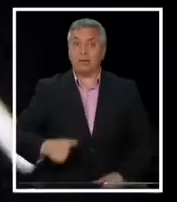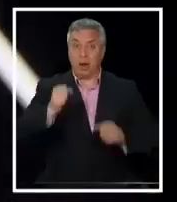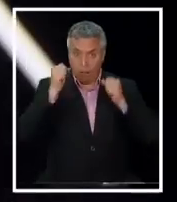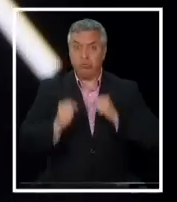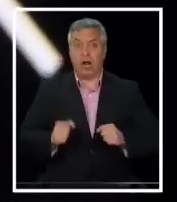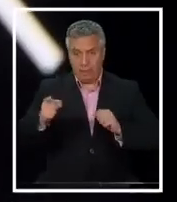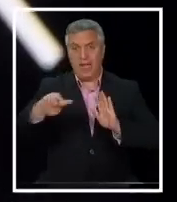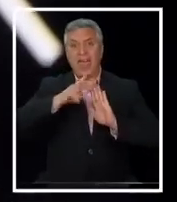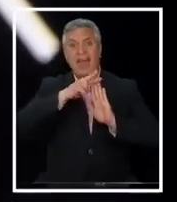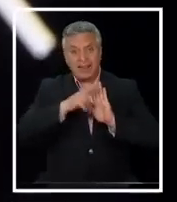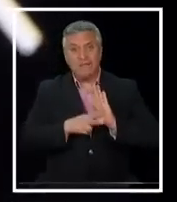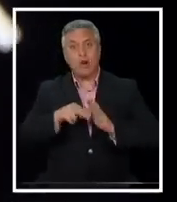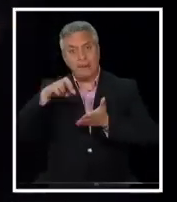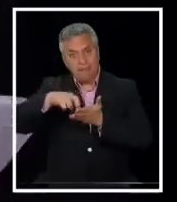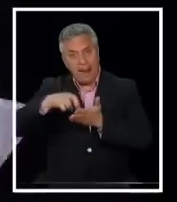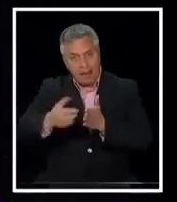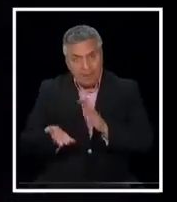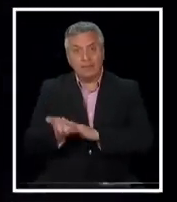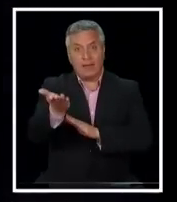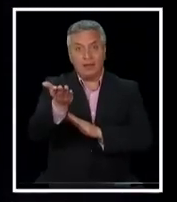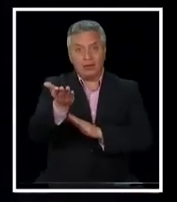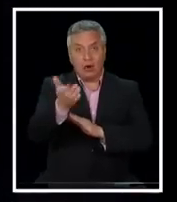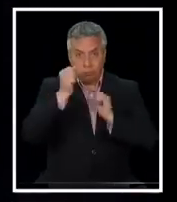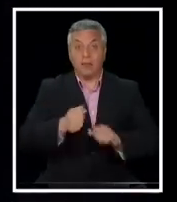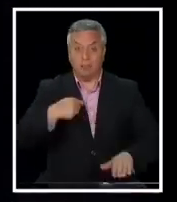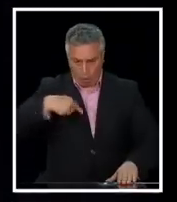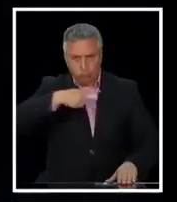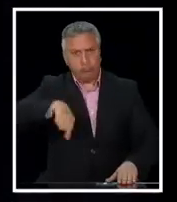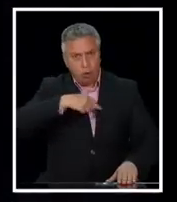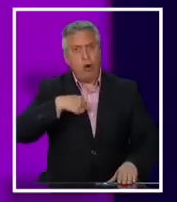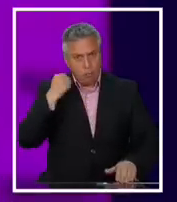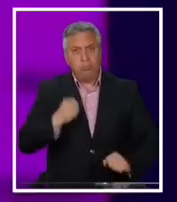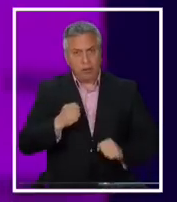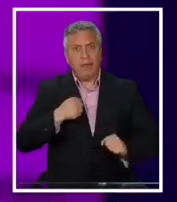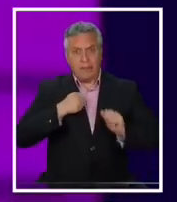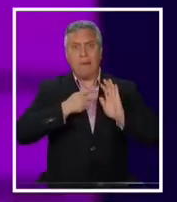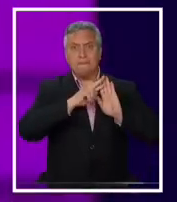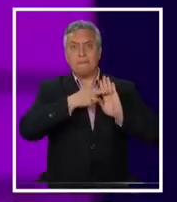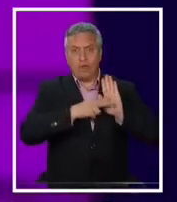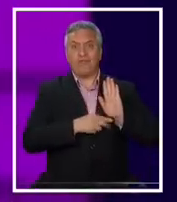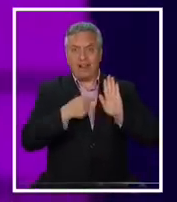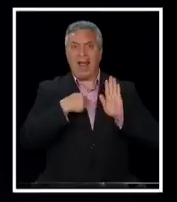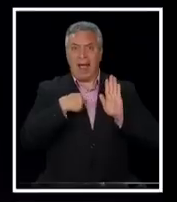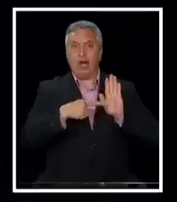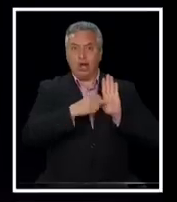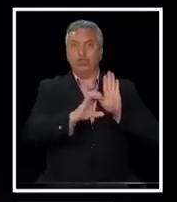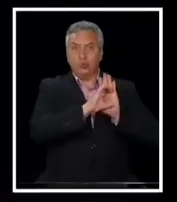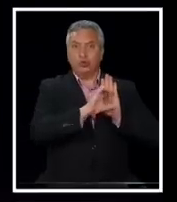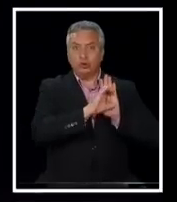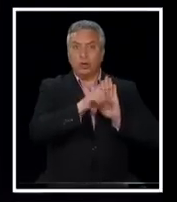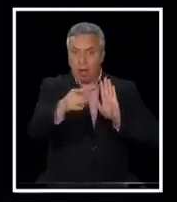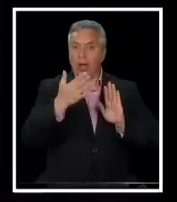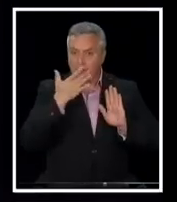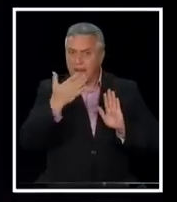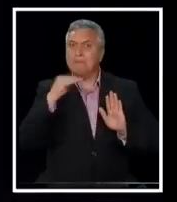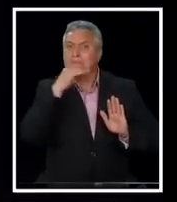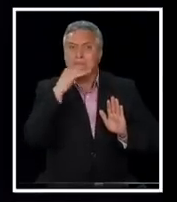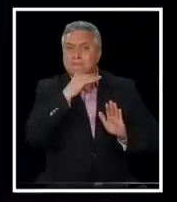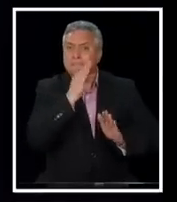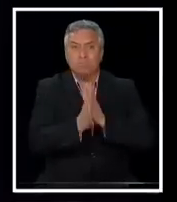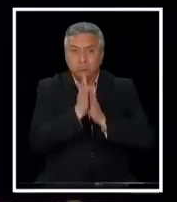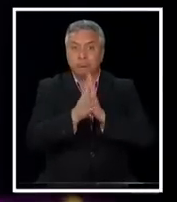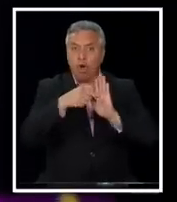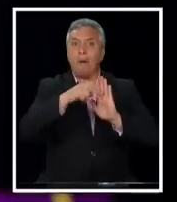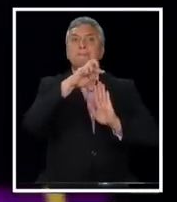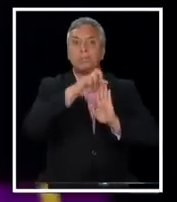mandar esa reforma al parlamento pero nosotros también tenemos facultades para poder modificar la constitución y lo que le hemos dicho es ponga la discusión inmediata a ese